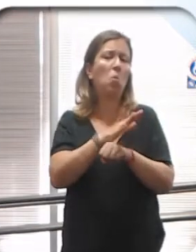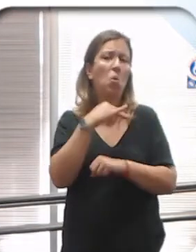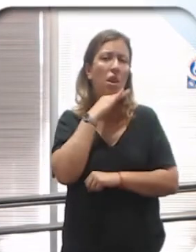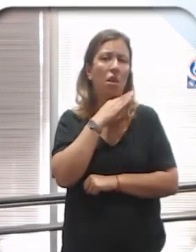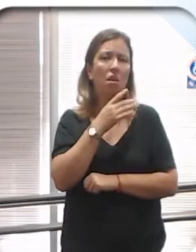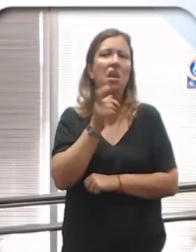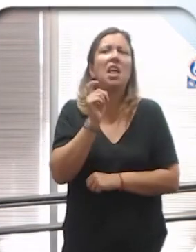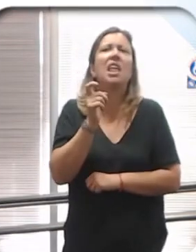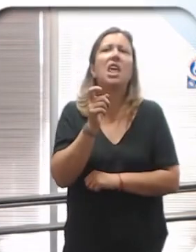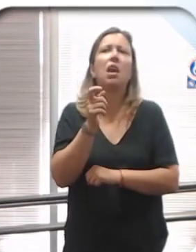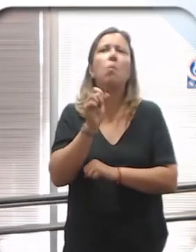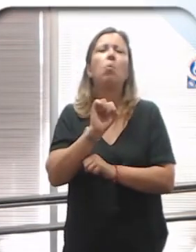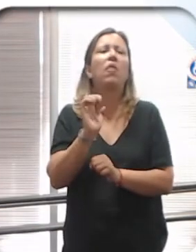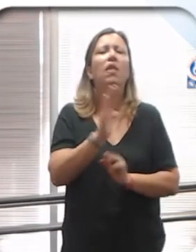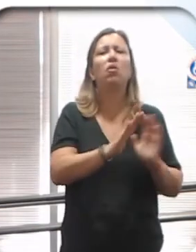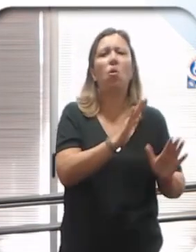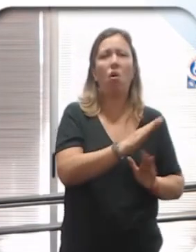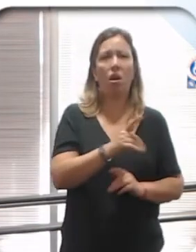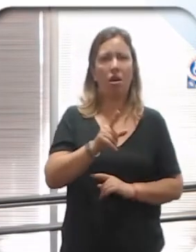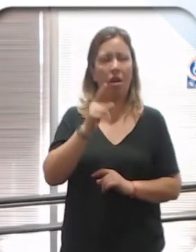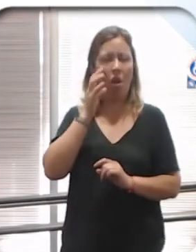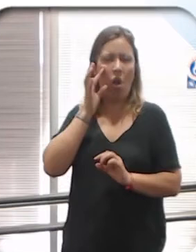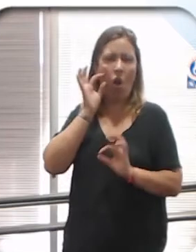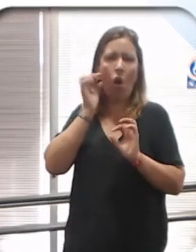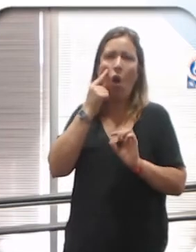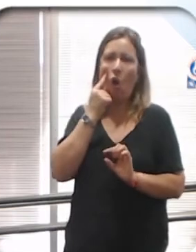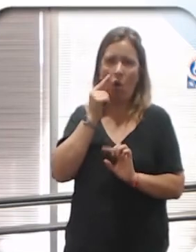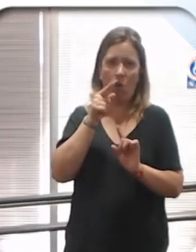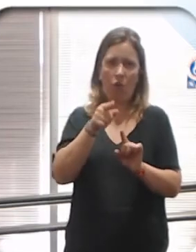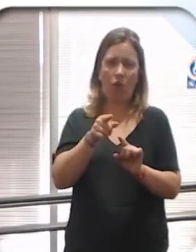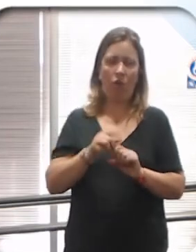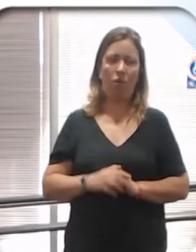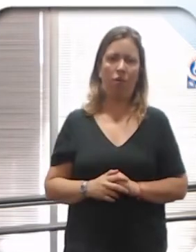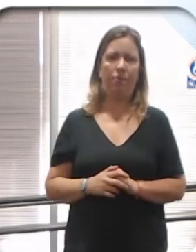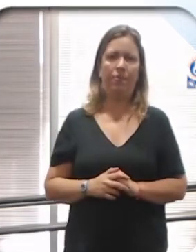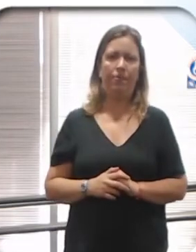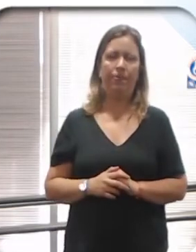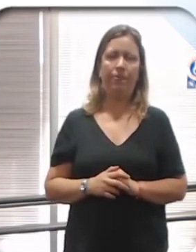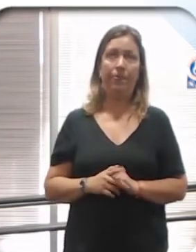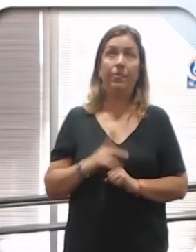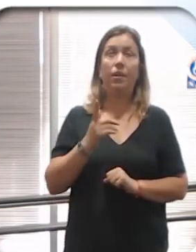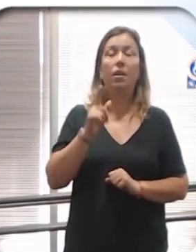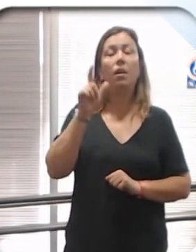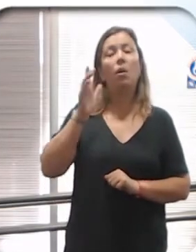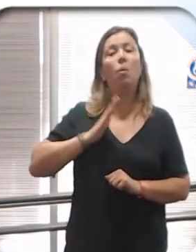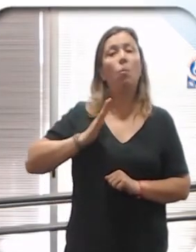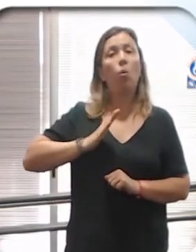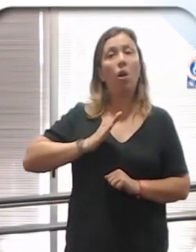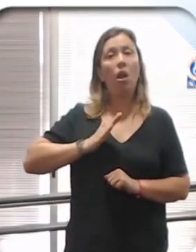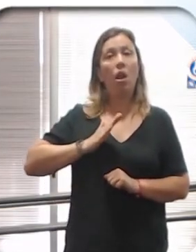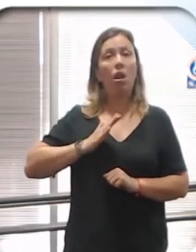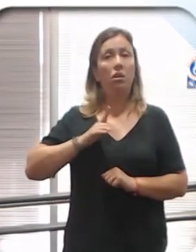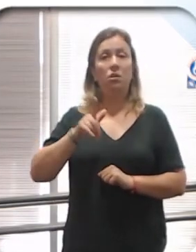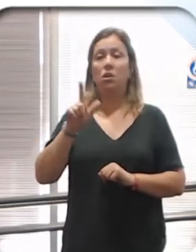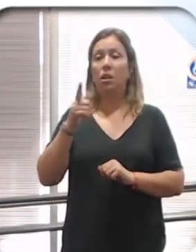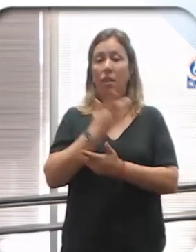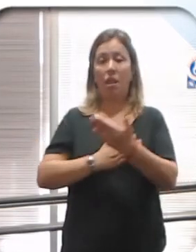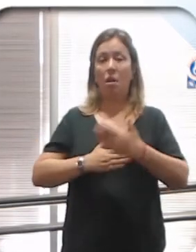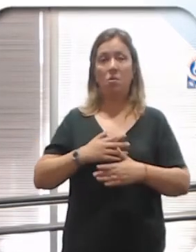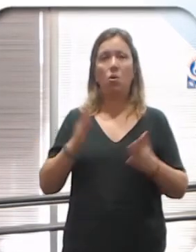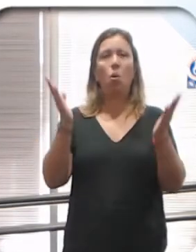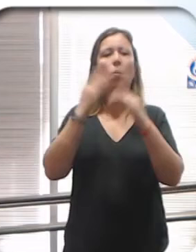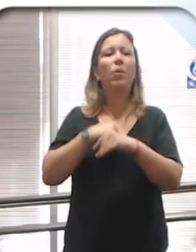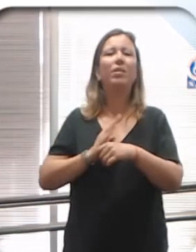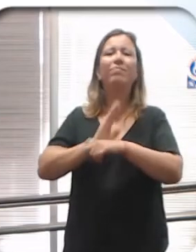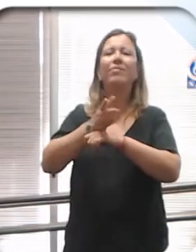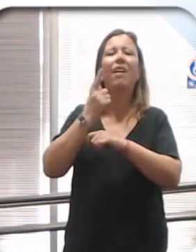¿quién va a venir a tocarte? ¡Ojo con eso! Las mujeres con discapacidad no acceden a los controles